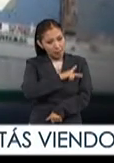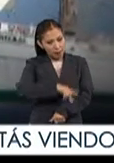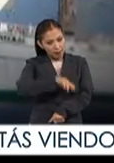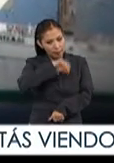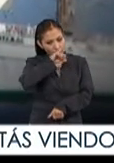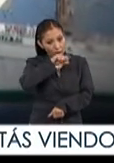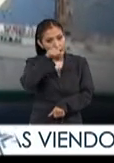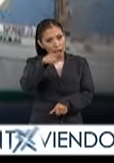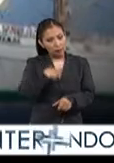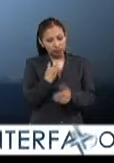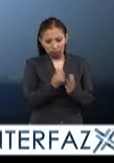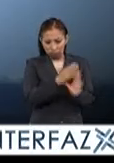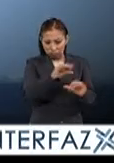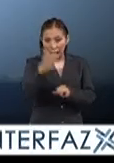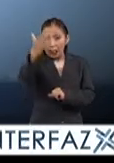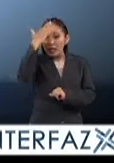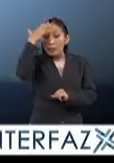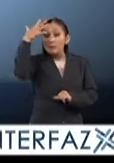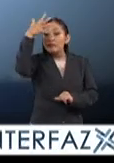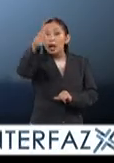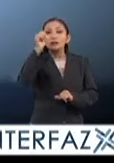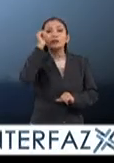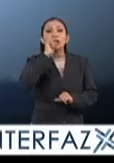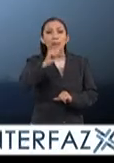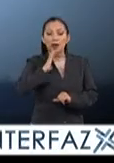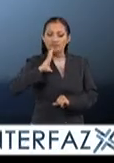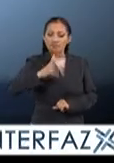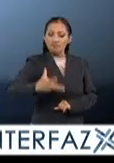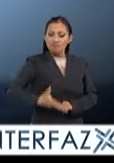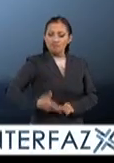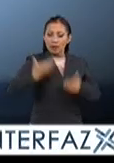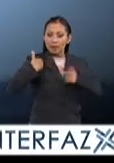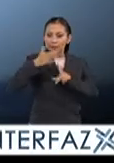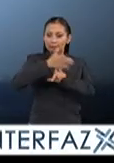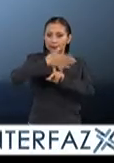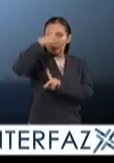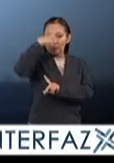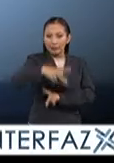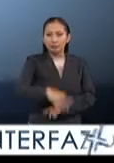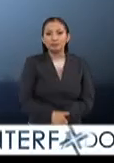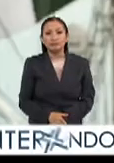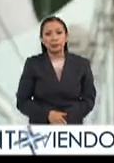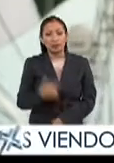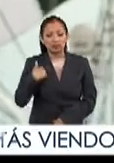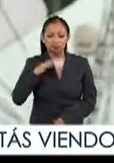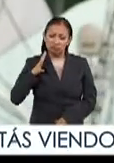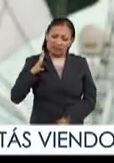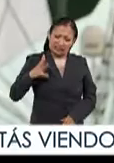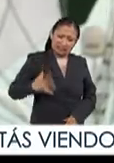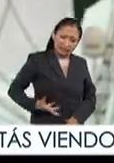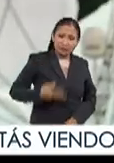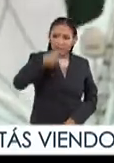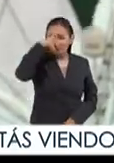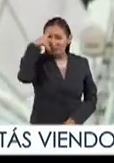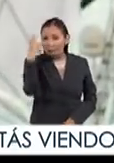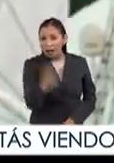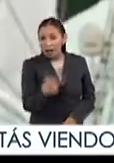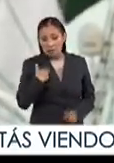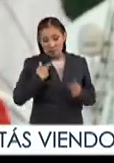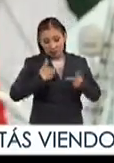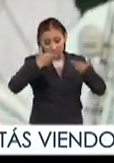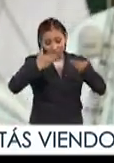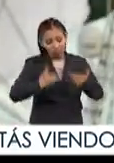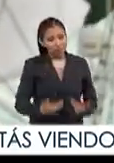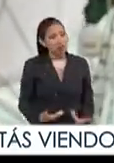garantizan la formación de líderes que llevan siempre con orgullo la bandera mexicana es un gran orgullo como mexicano y como